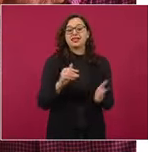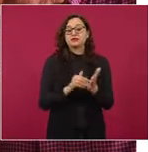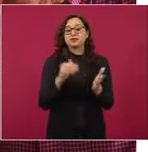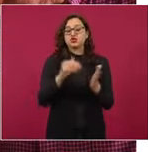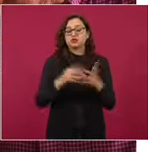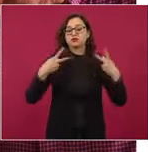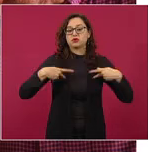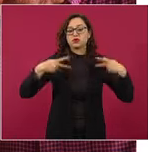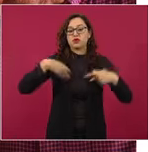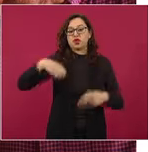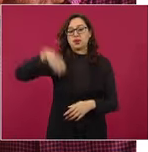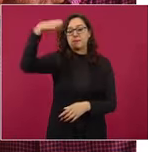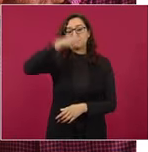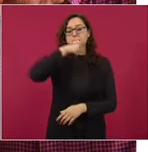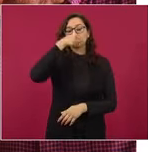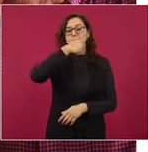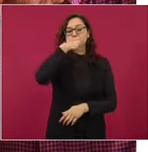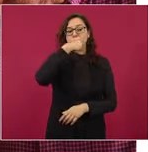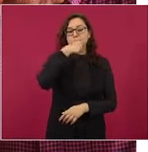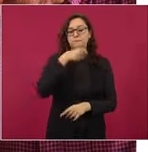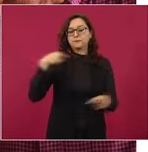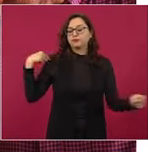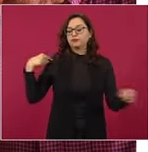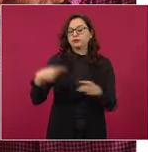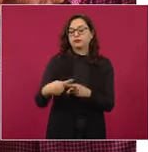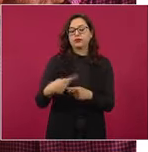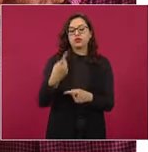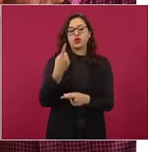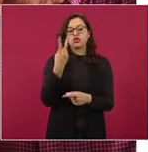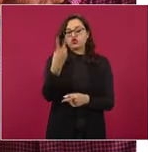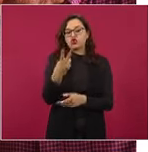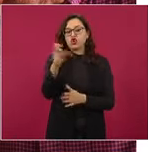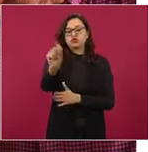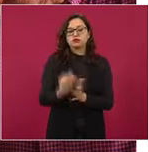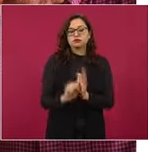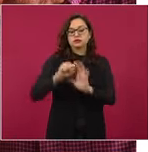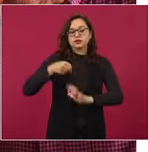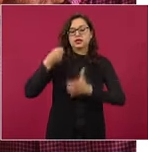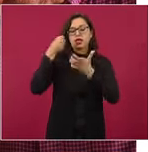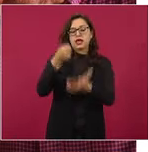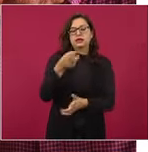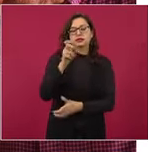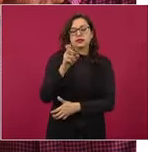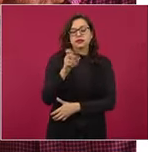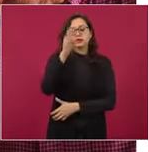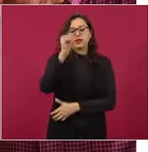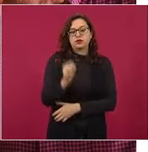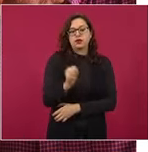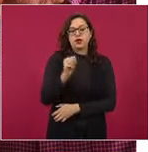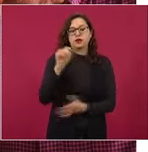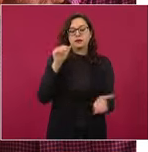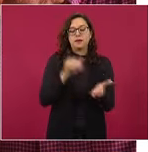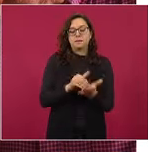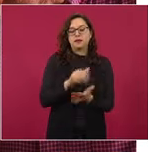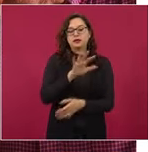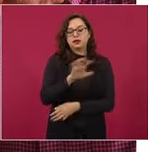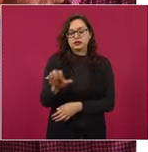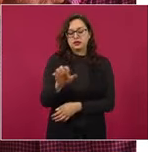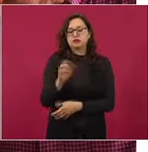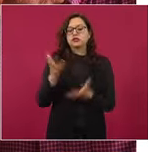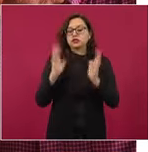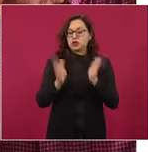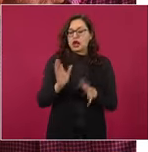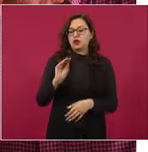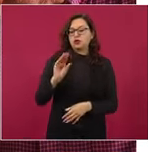adultos mayores. La inversión para el bimestre son 39 mil 500 millones y llevamos un avance del pago del 91 por ciento.